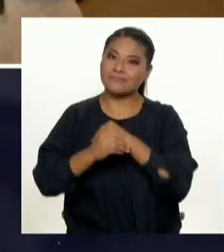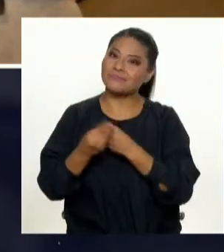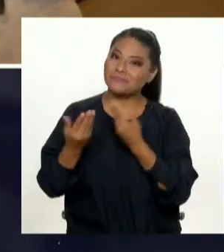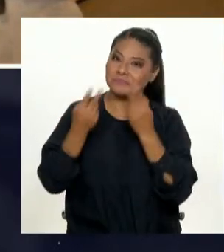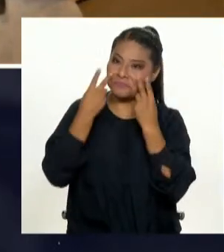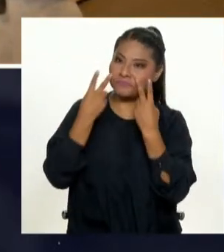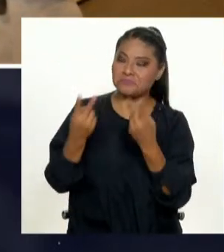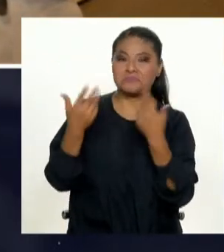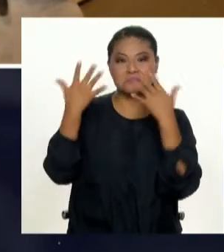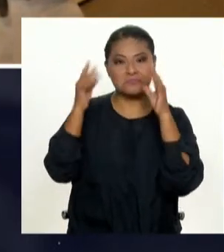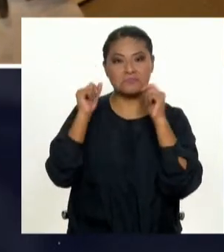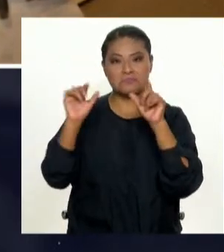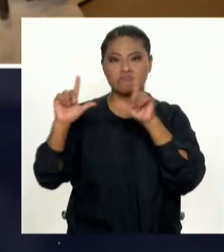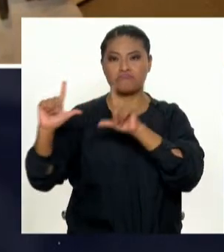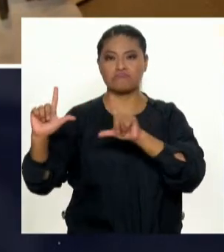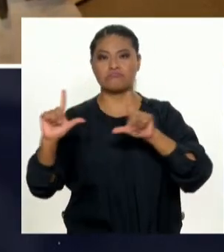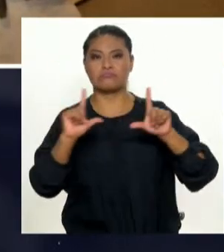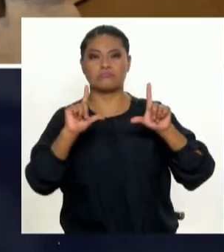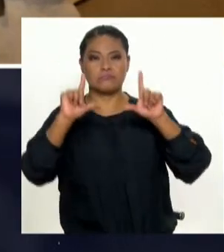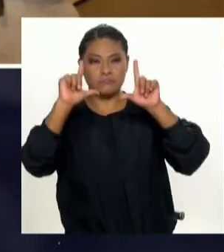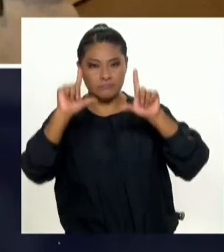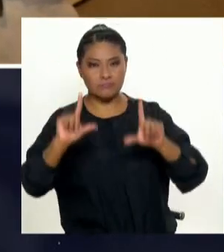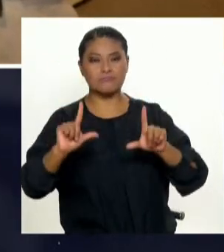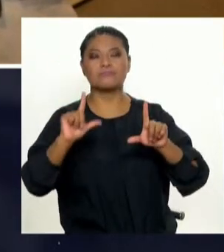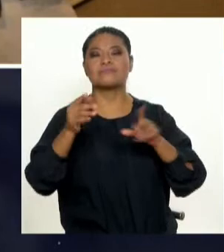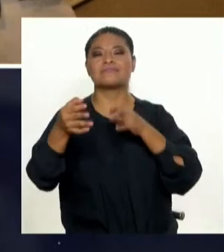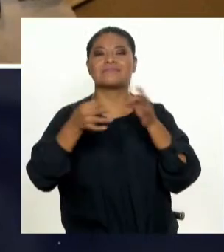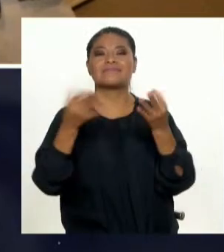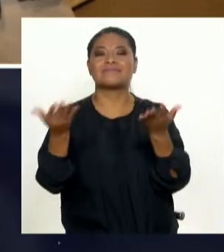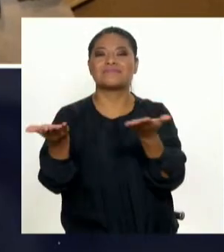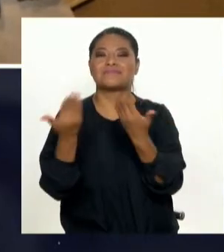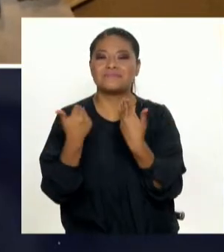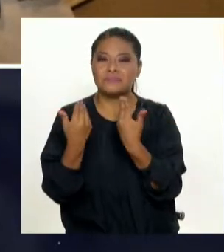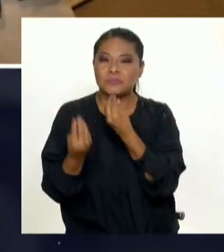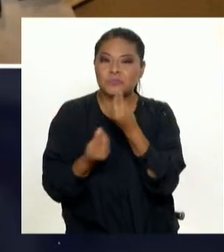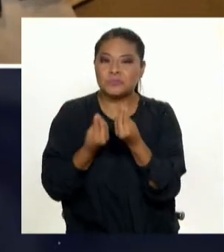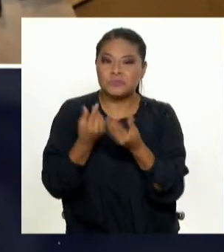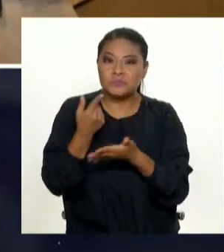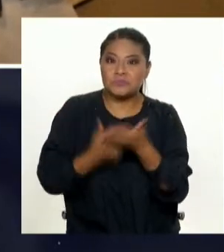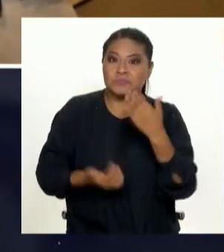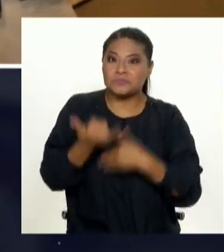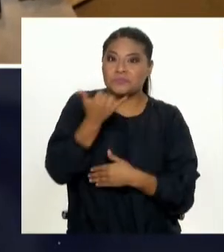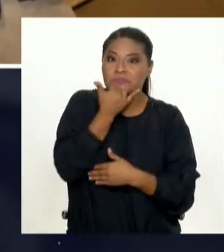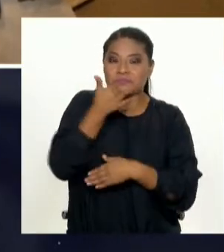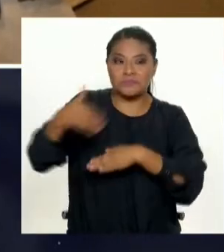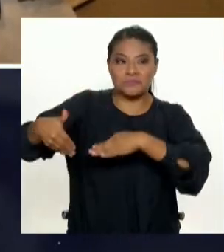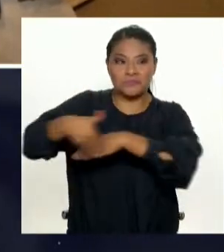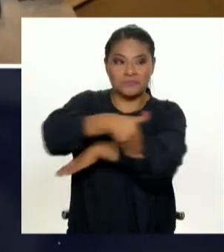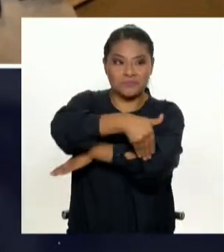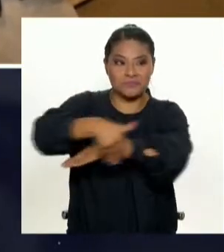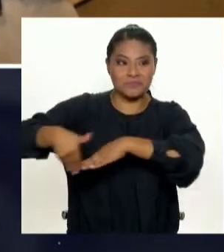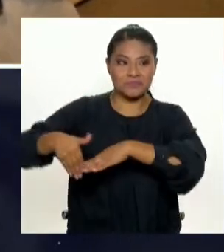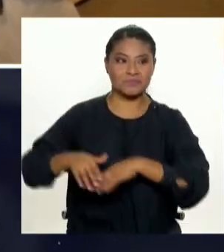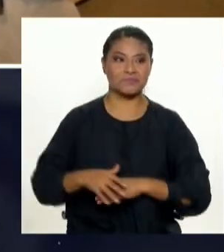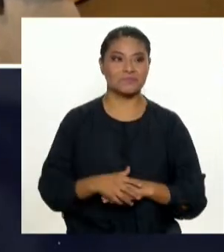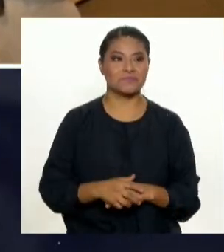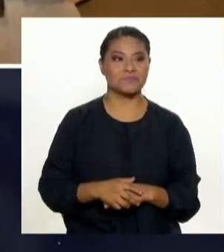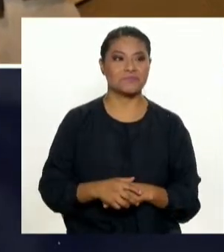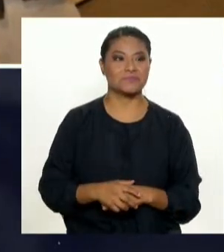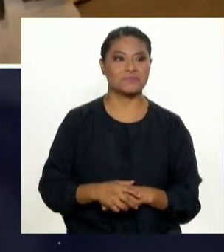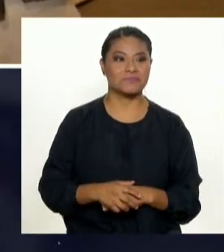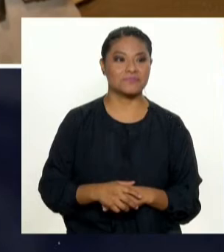perfectamente cuadrado en el lugar para que nos cuentes, empezando, qué está pasando, qué está pasando en la carretera central. Buenas noches, Dean.